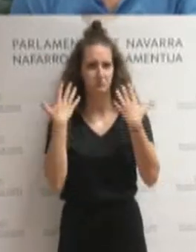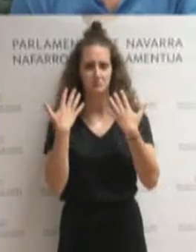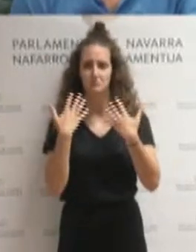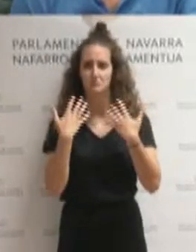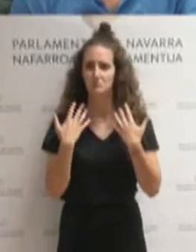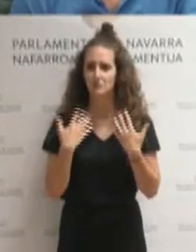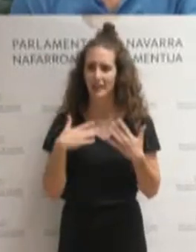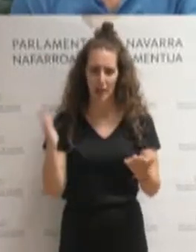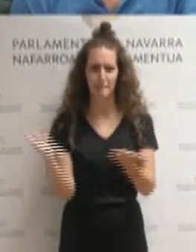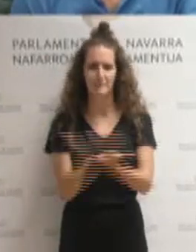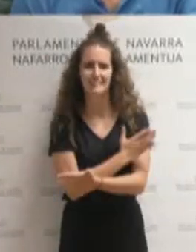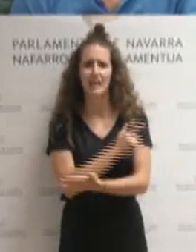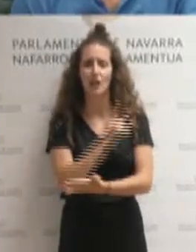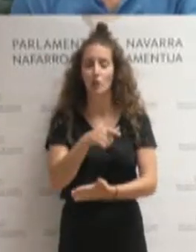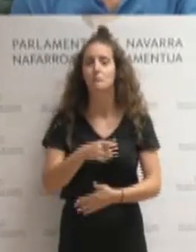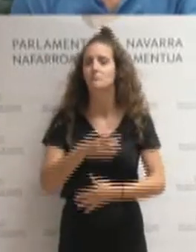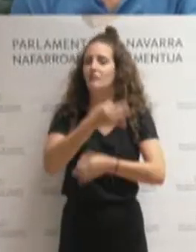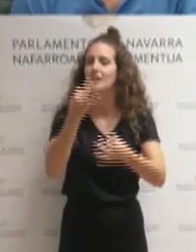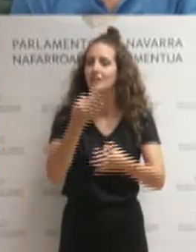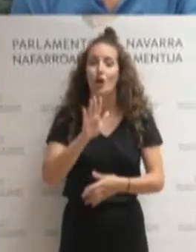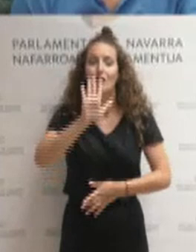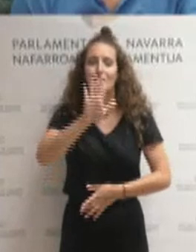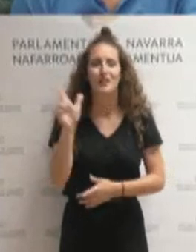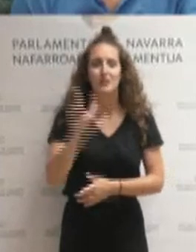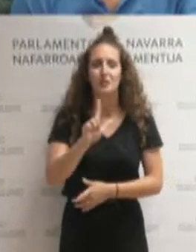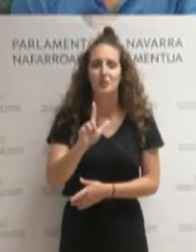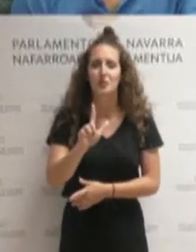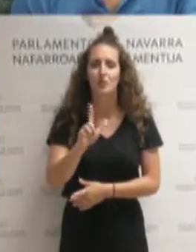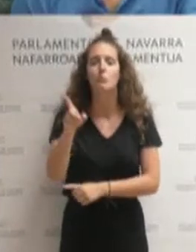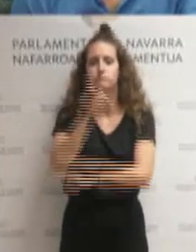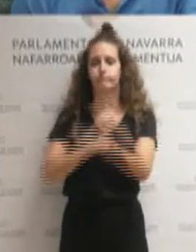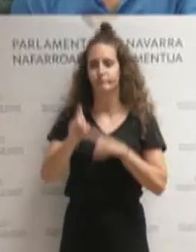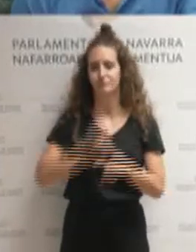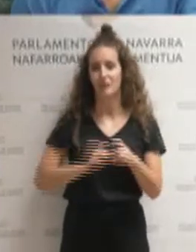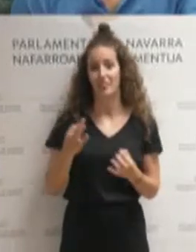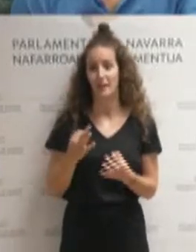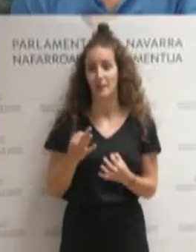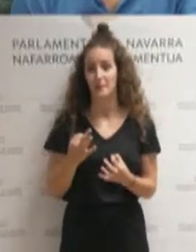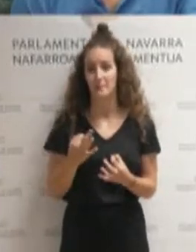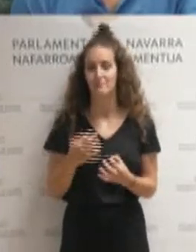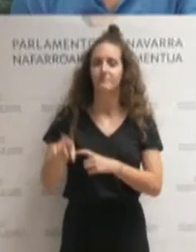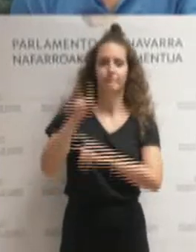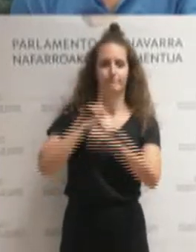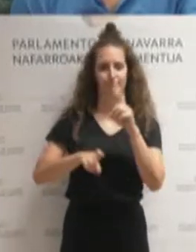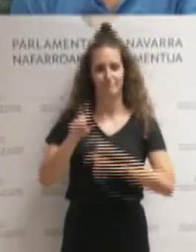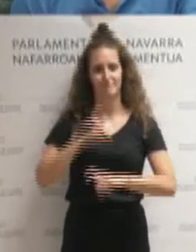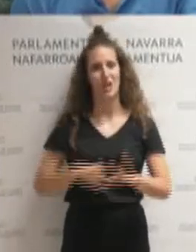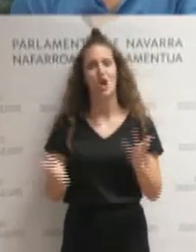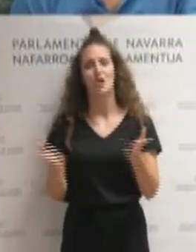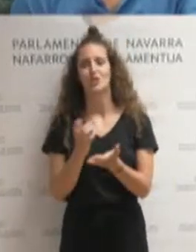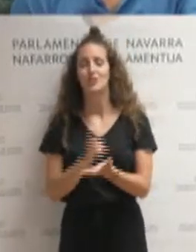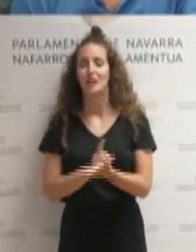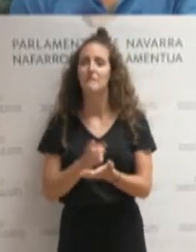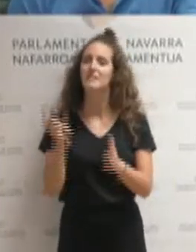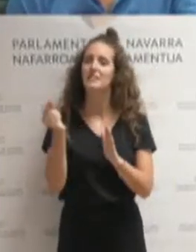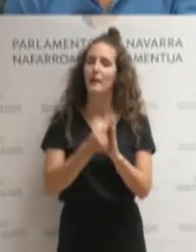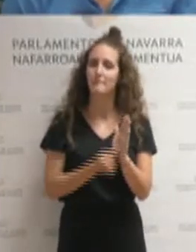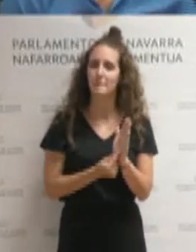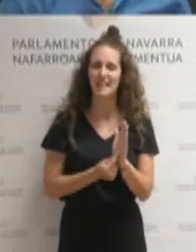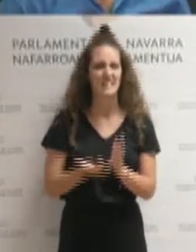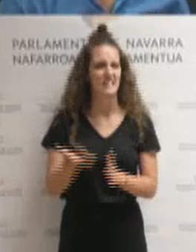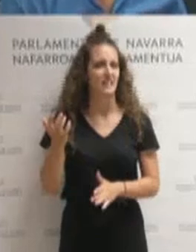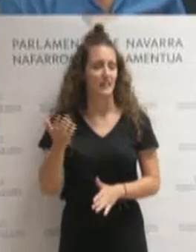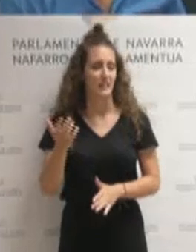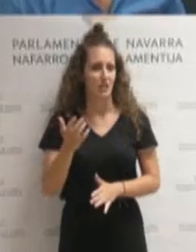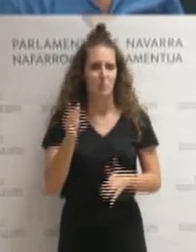Perfecto. 5 de julio. Tienen que echar para atrás. Tienen que echar para atrás esas medidas. Tanto ni planificación,